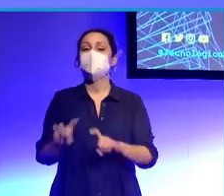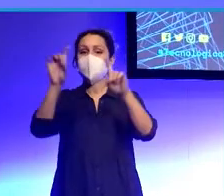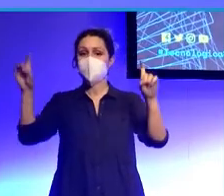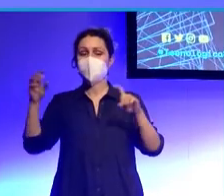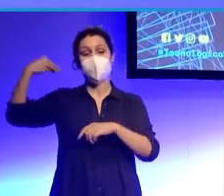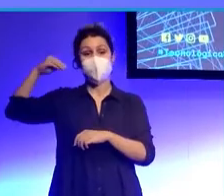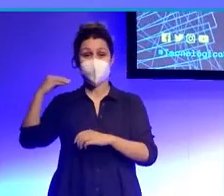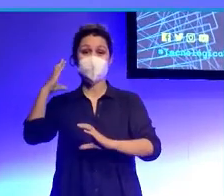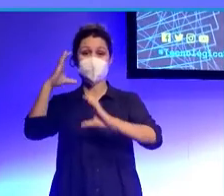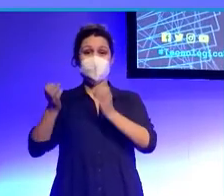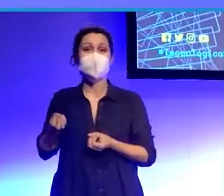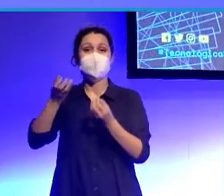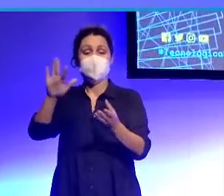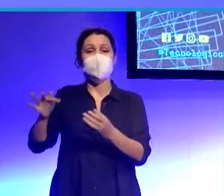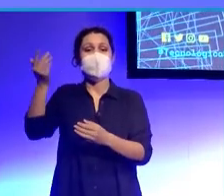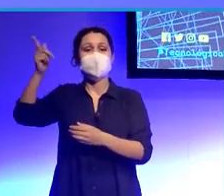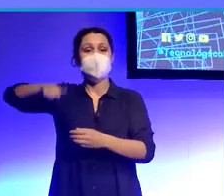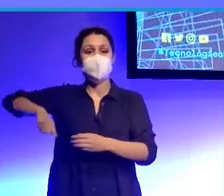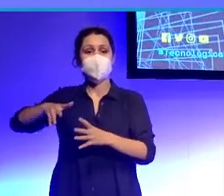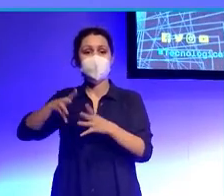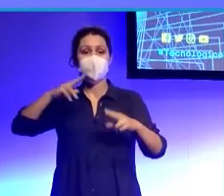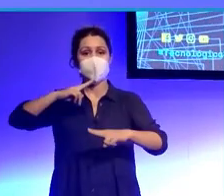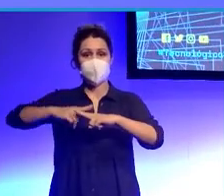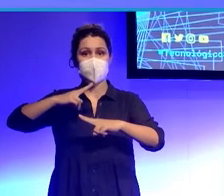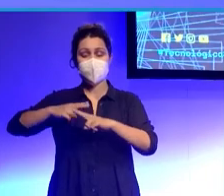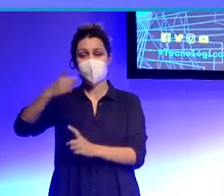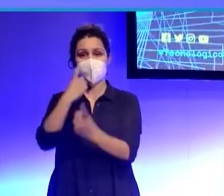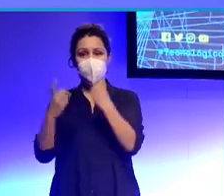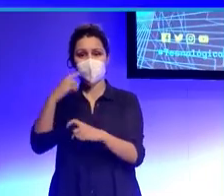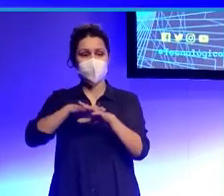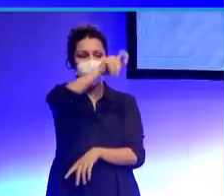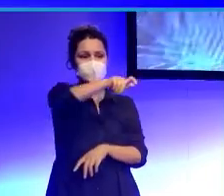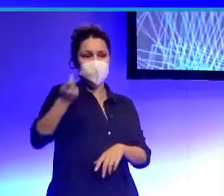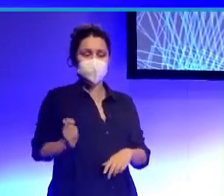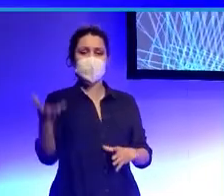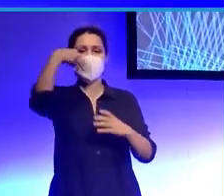y fundador de Dribrap Consulta Big Data para profesionales del fútbol.